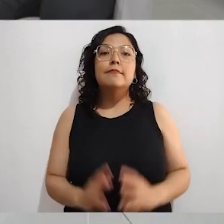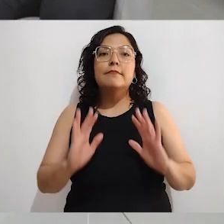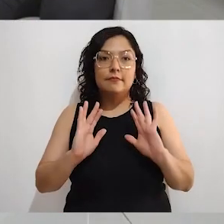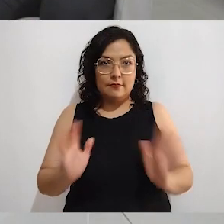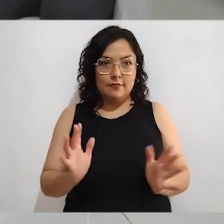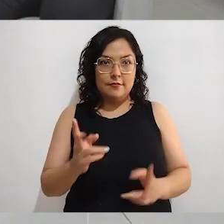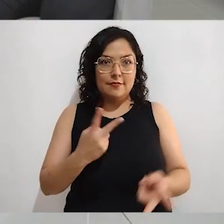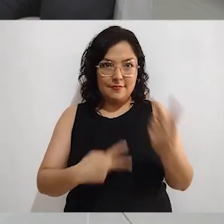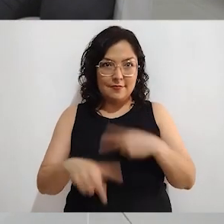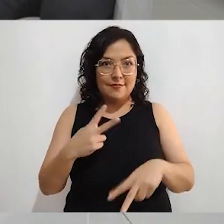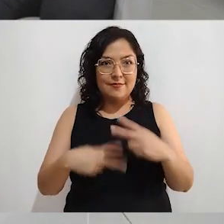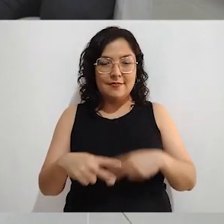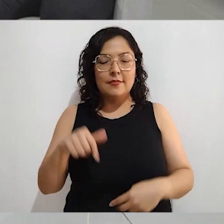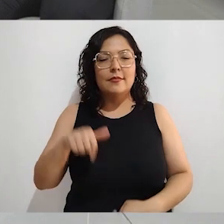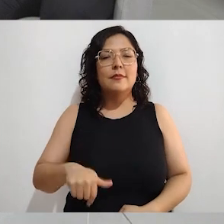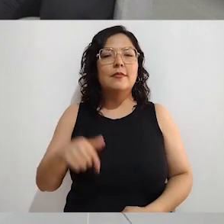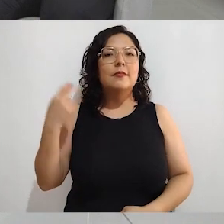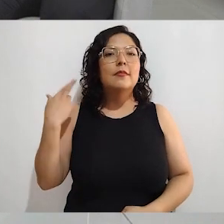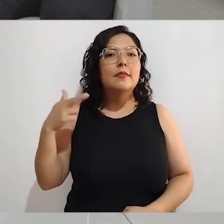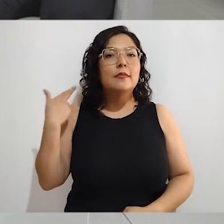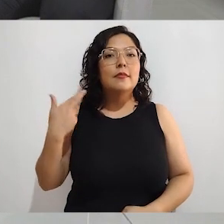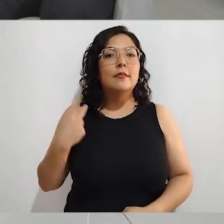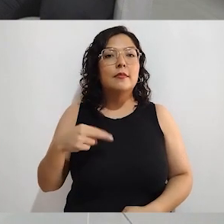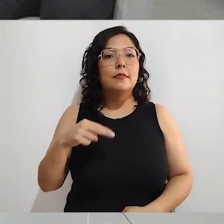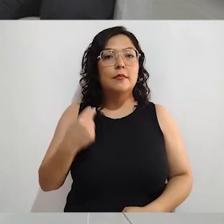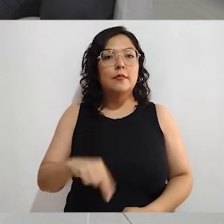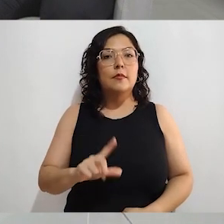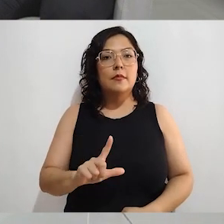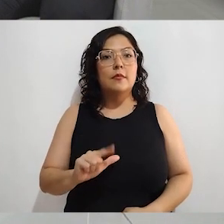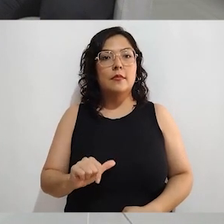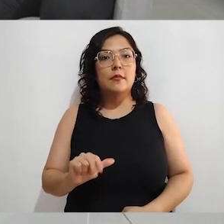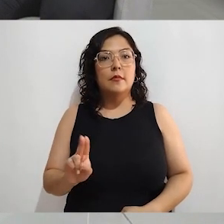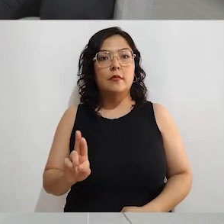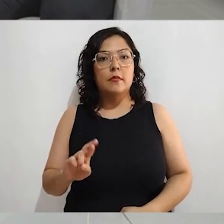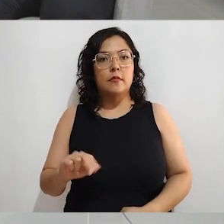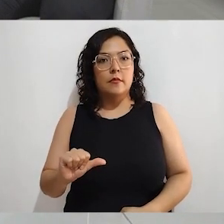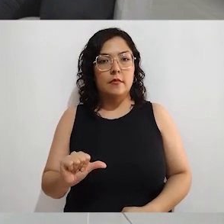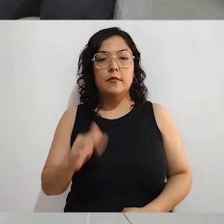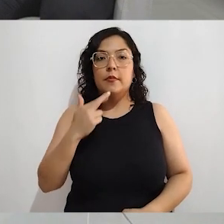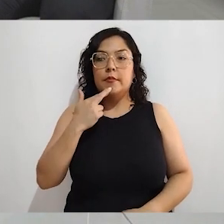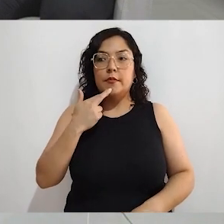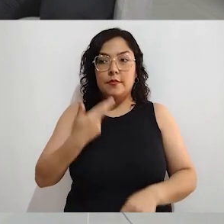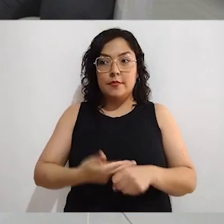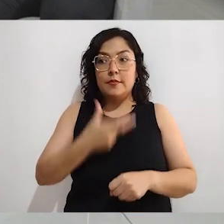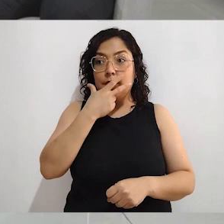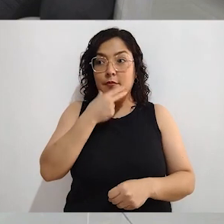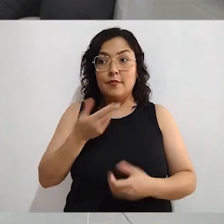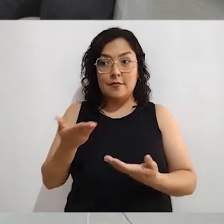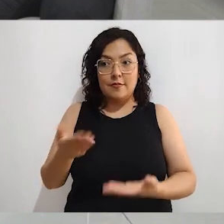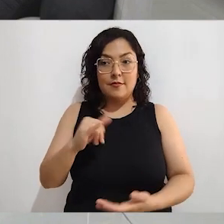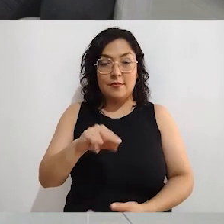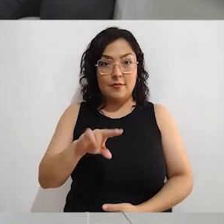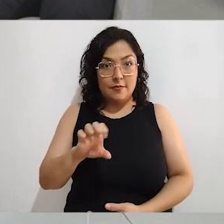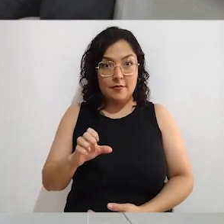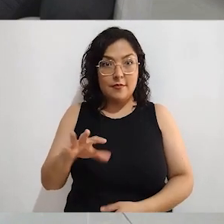Pues ya estamos aquí de vuelta en su programa, la urna. Estamos hablando de participación ciudadana con el vocal ejecutivo del